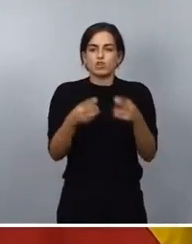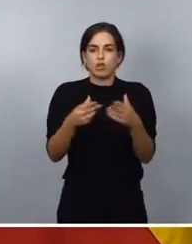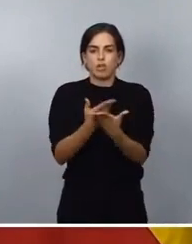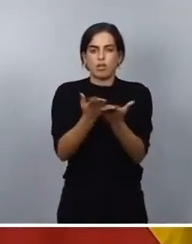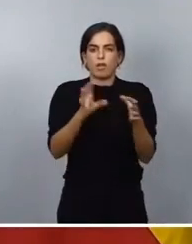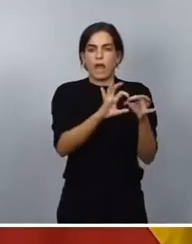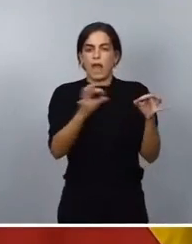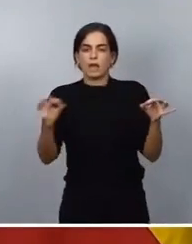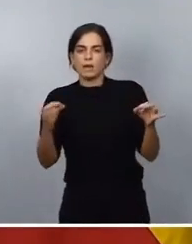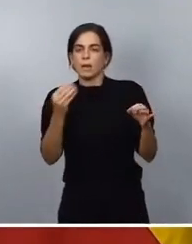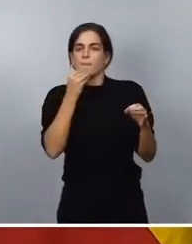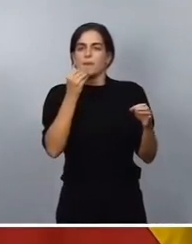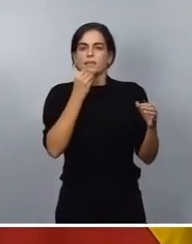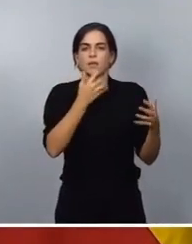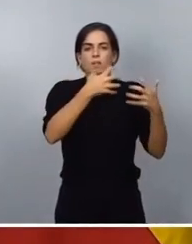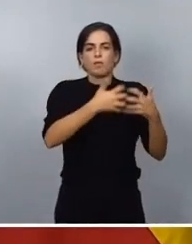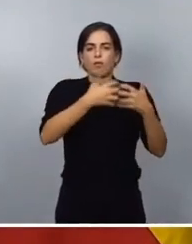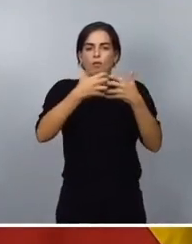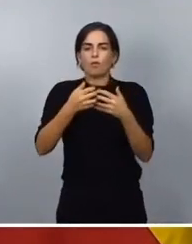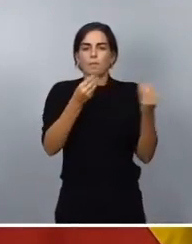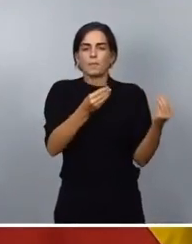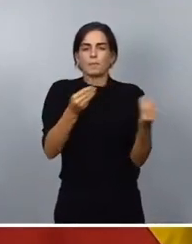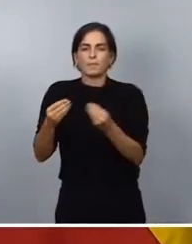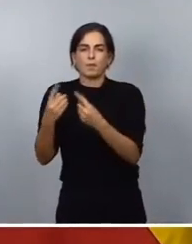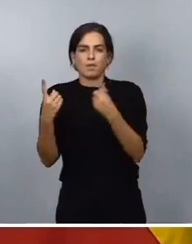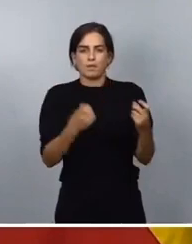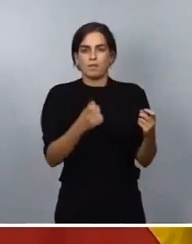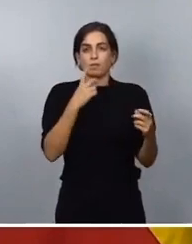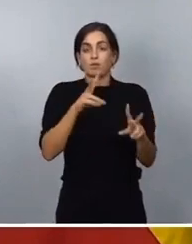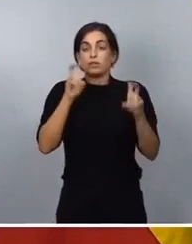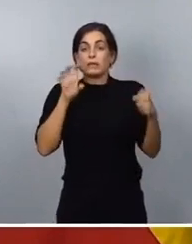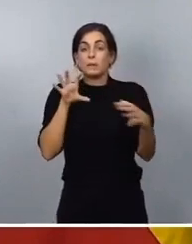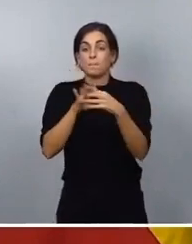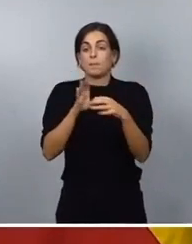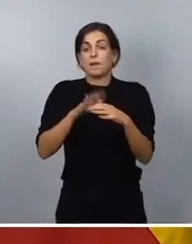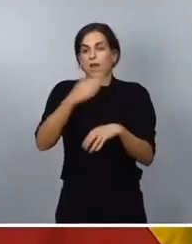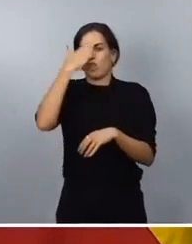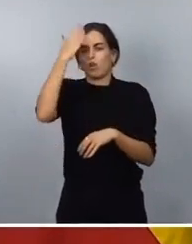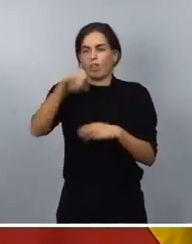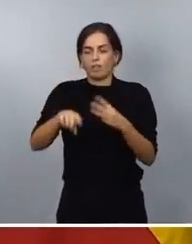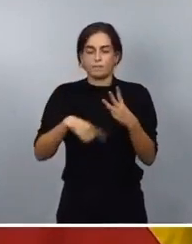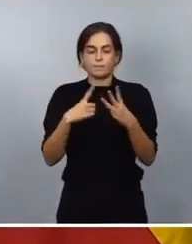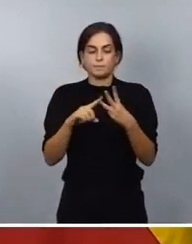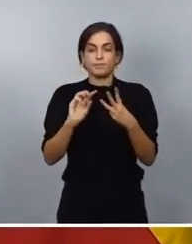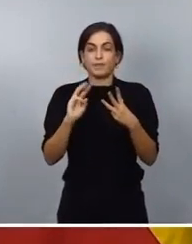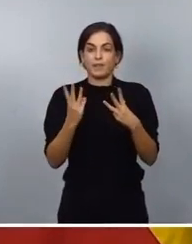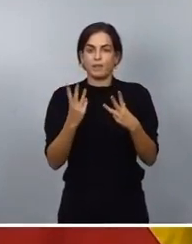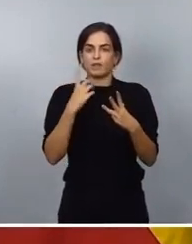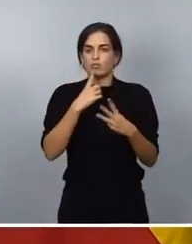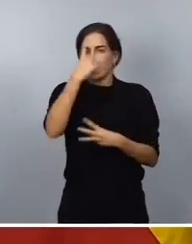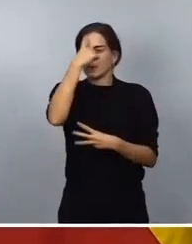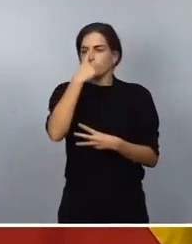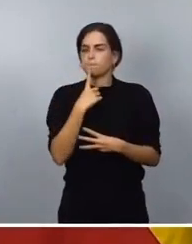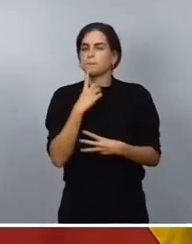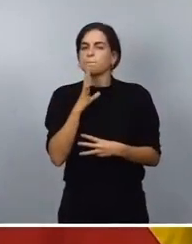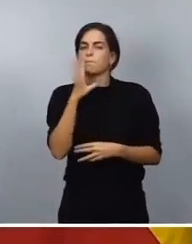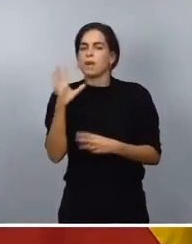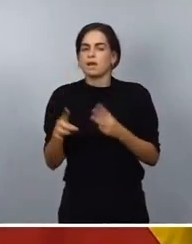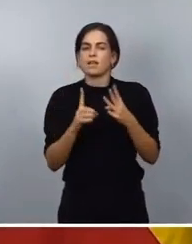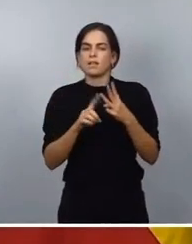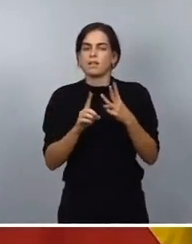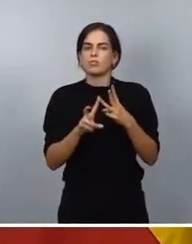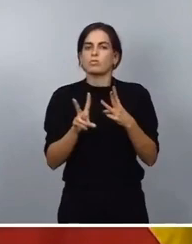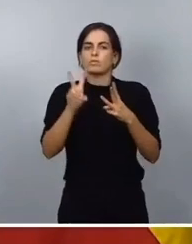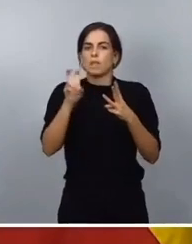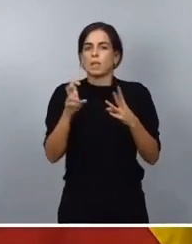todo lo que se refiere a los temas relativos a donación. Y, en tercer lugar, un aspecto que parece no ser muy sustantivo, pero que lo